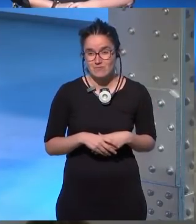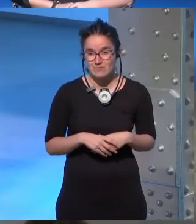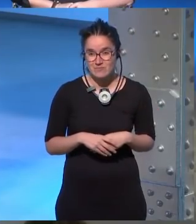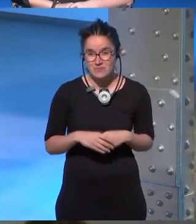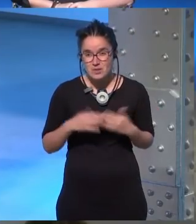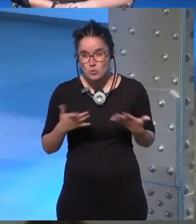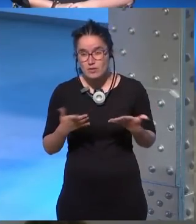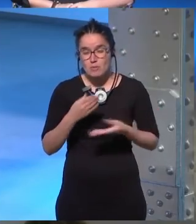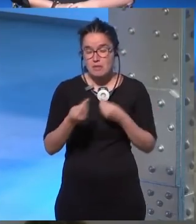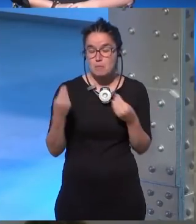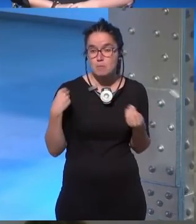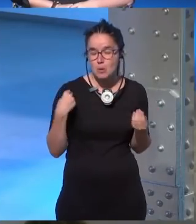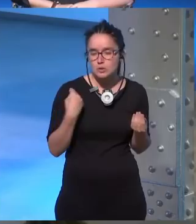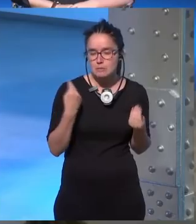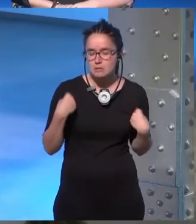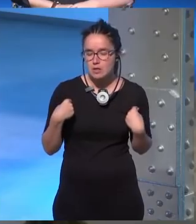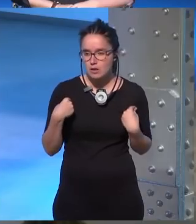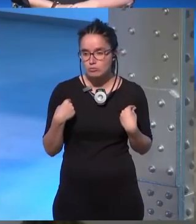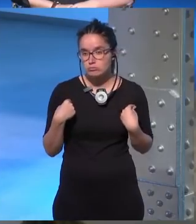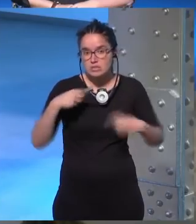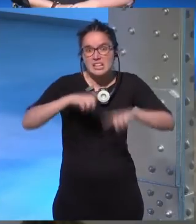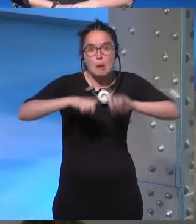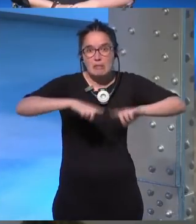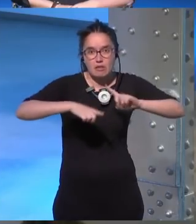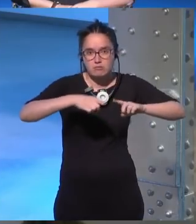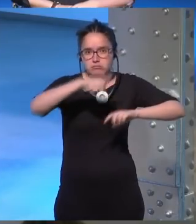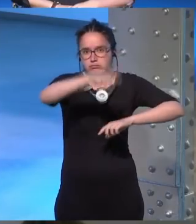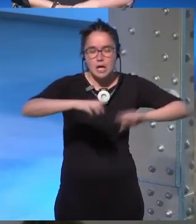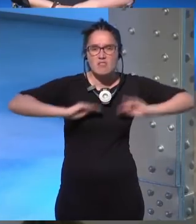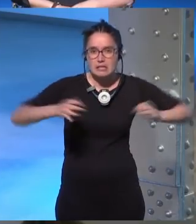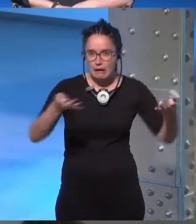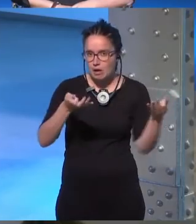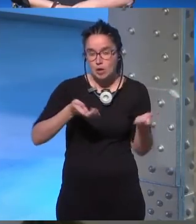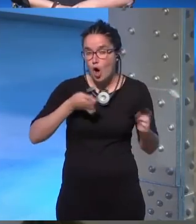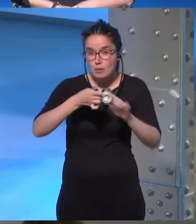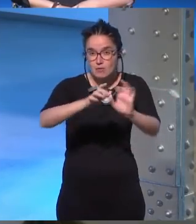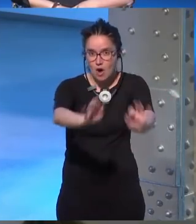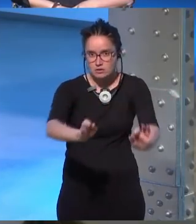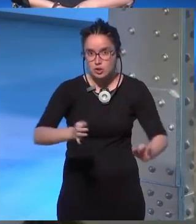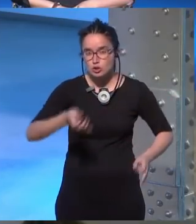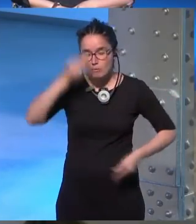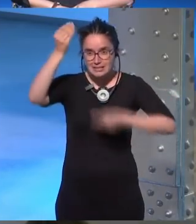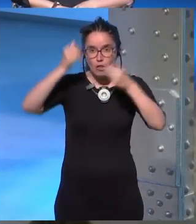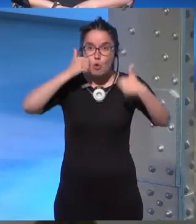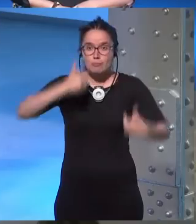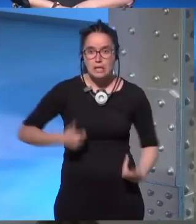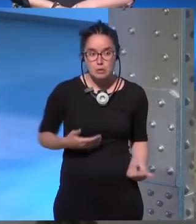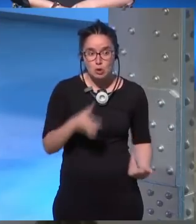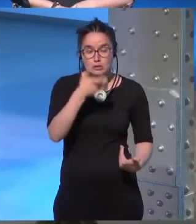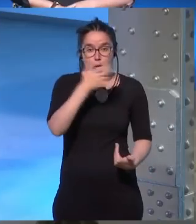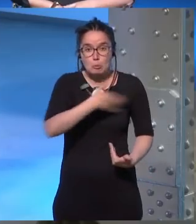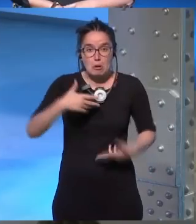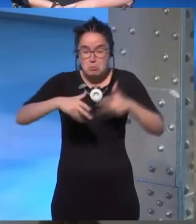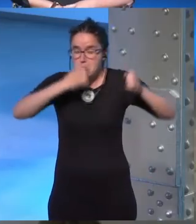cuando me hacen estas preguntas digo lo que te divierta disfrútalo eso es lo que persigo yo las he concebido como humanas pero pueden ser lo que